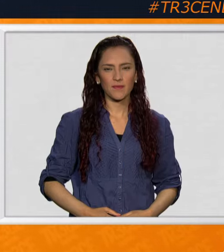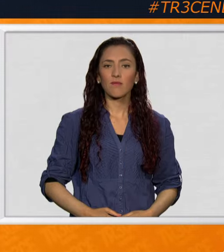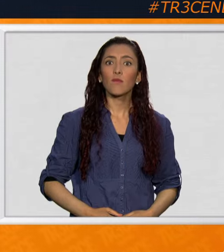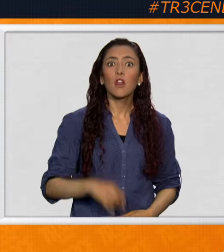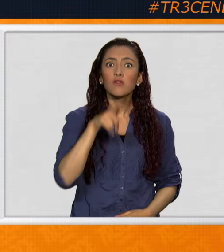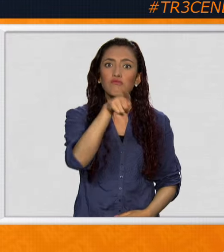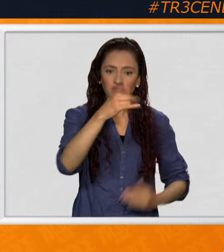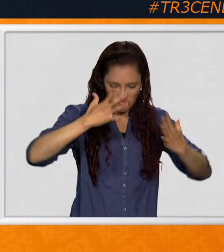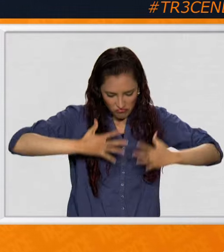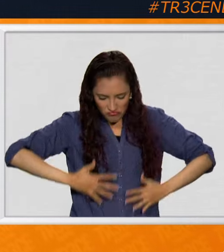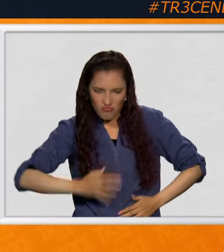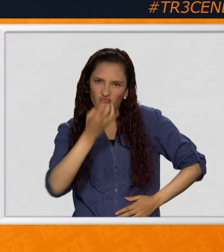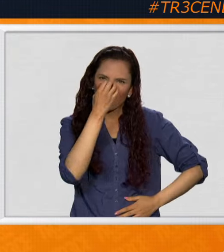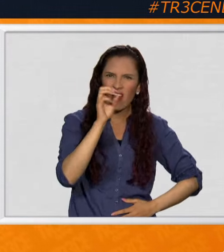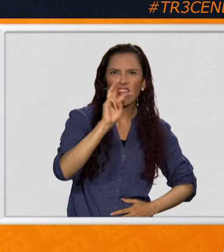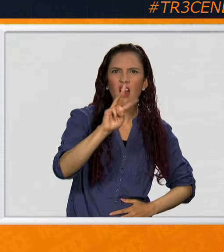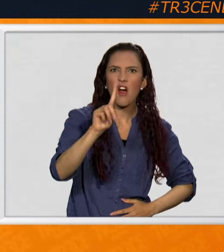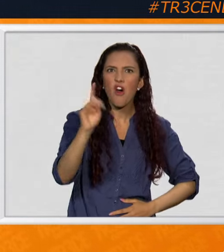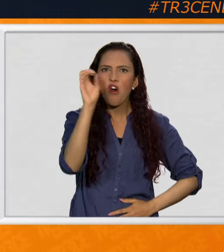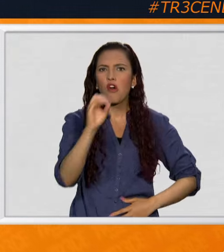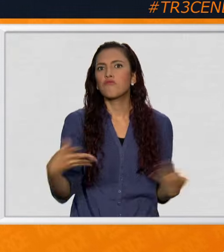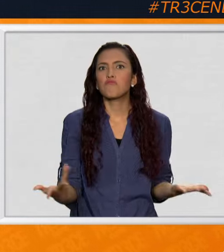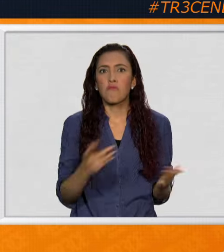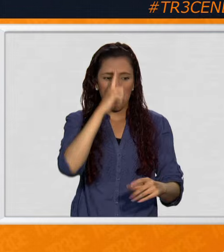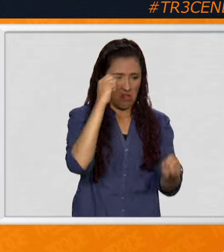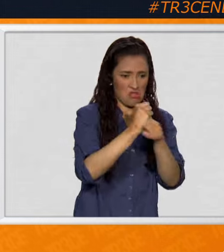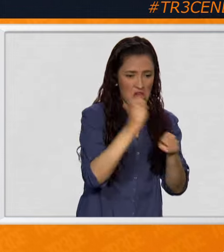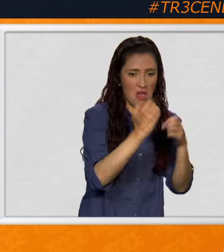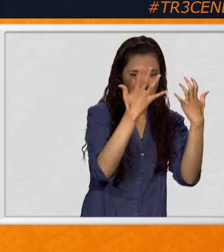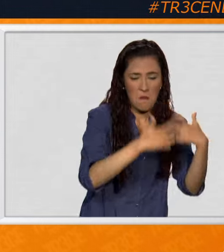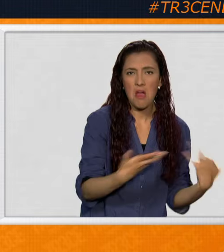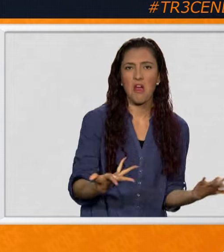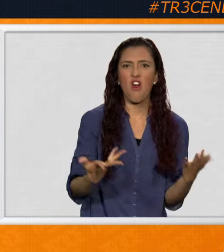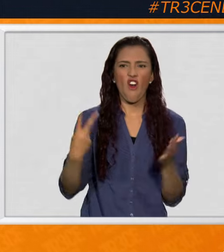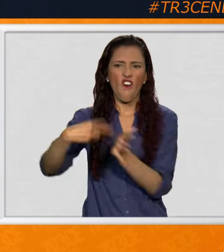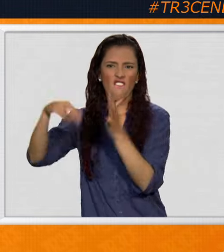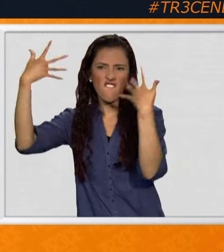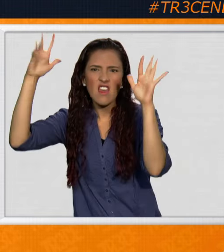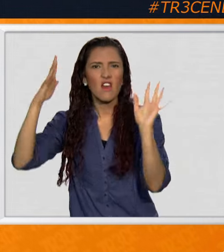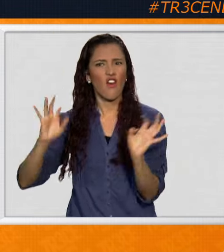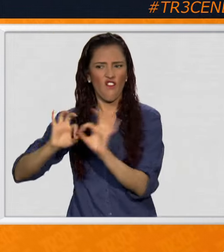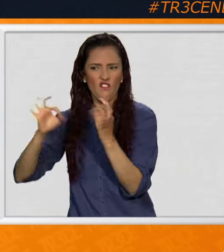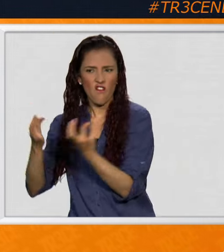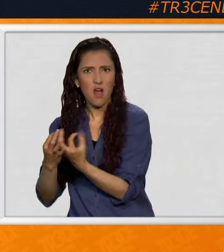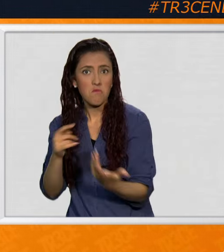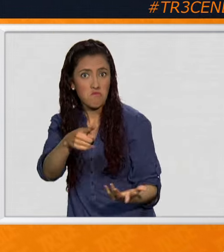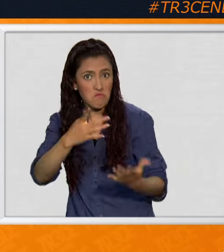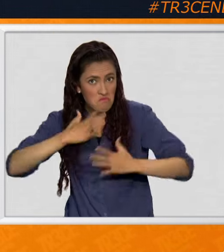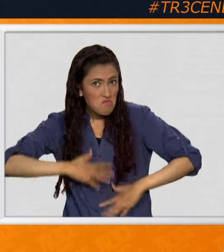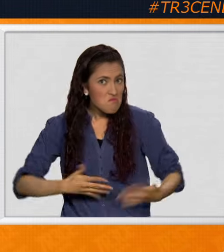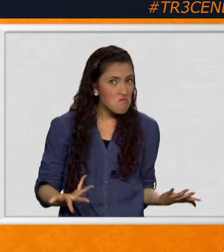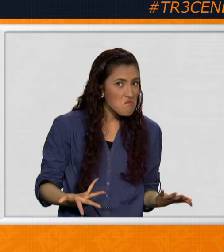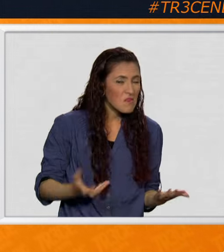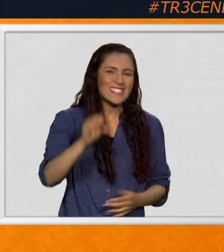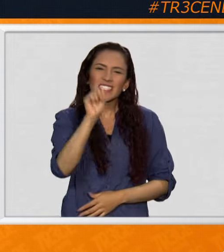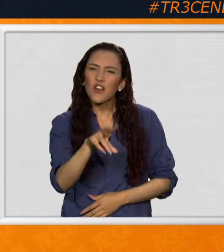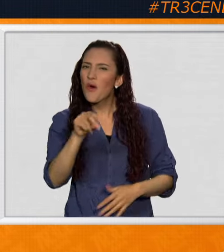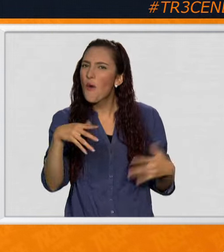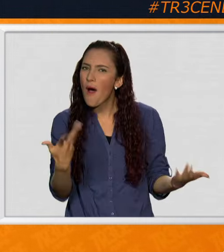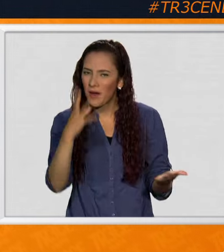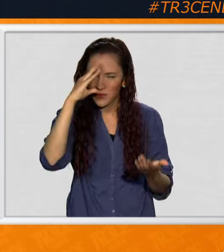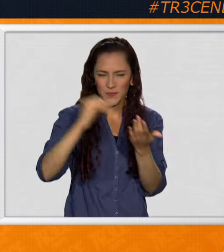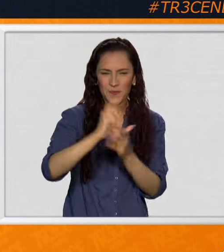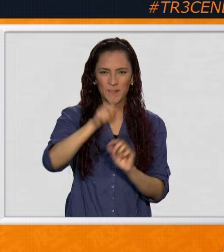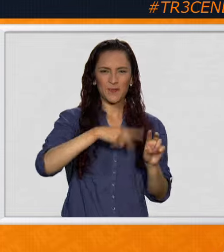¿Usted se va a disfrazar en la empresa, en una fiesta, familiarmente? ¿O no se va a disfrazar? Cuéntenos. Numeral 13